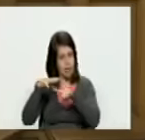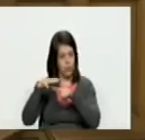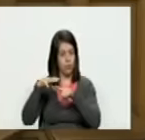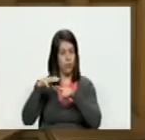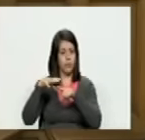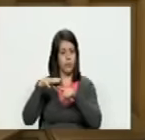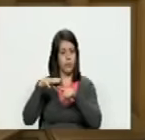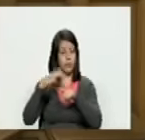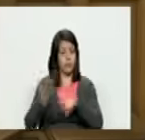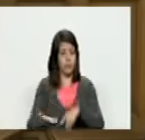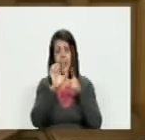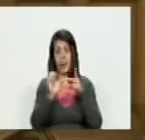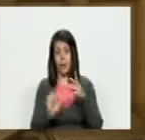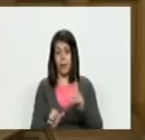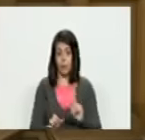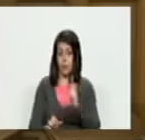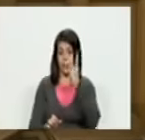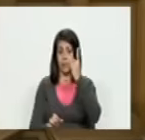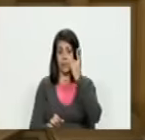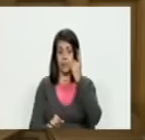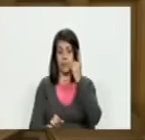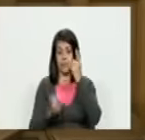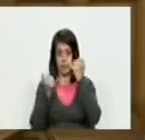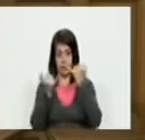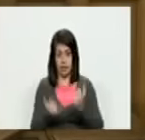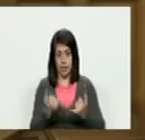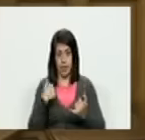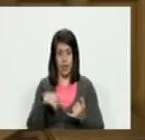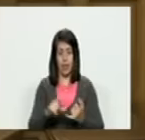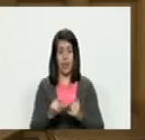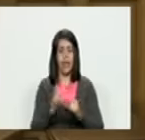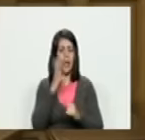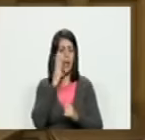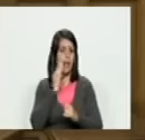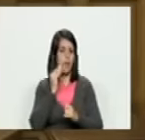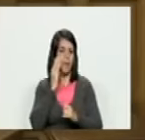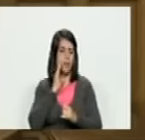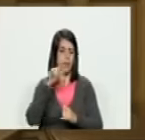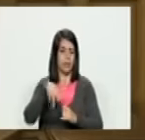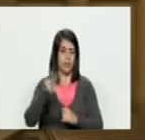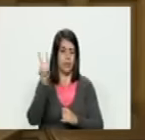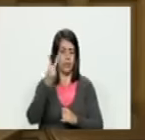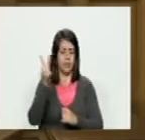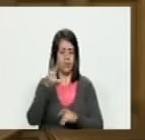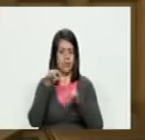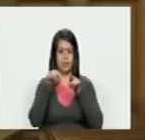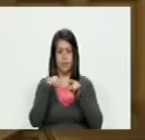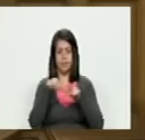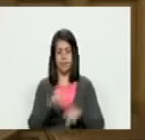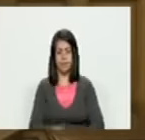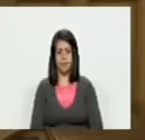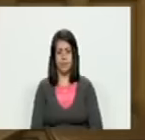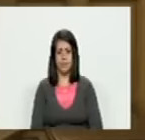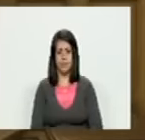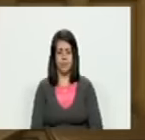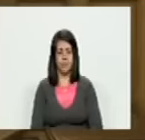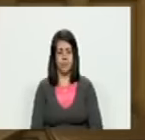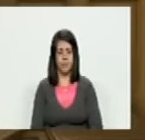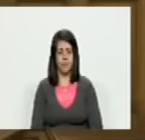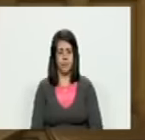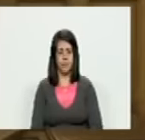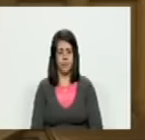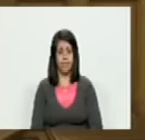es fundamental y ya tenemos una amplia experiencia en Venezuela en eso es